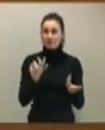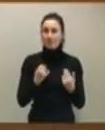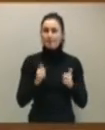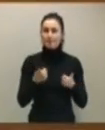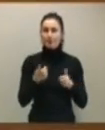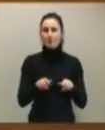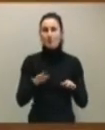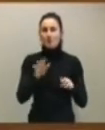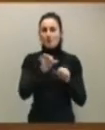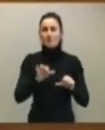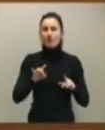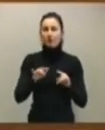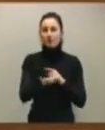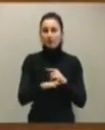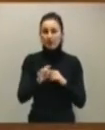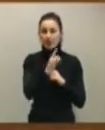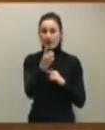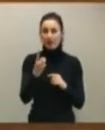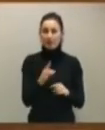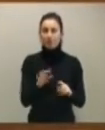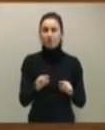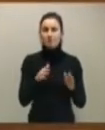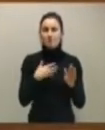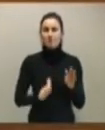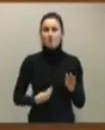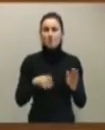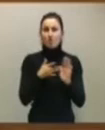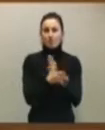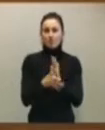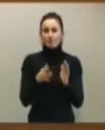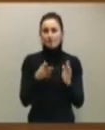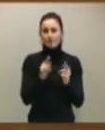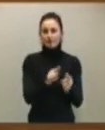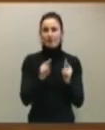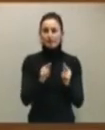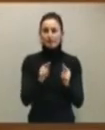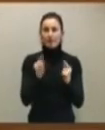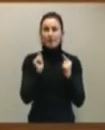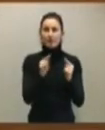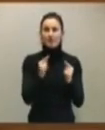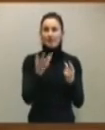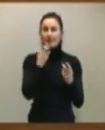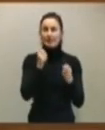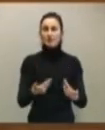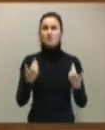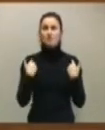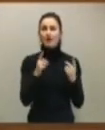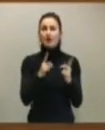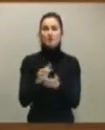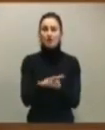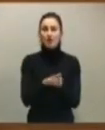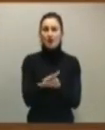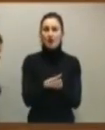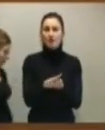del modelo territorial que cada uno tengamos. Y ese es el debate. Debatamos sobre eso. Debatamos quién tiene que ocuparse, en cada caso, de la